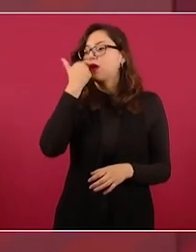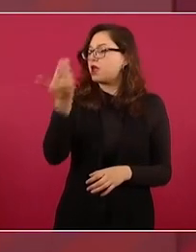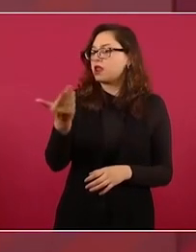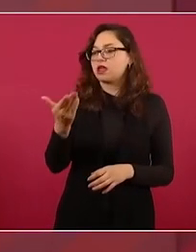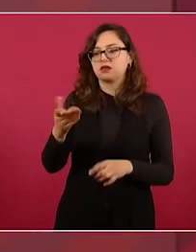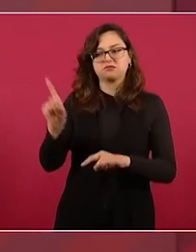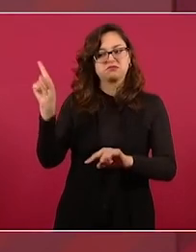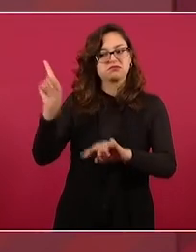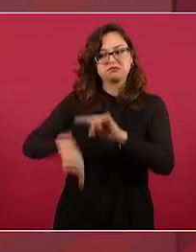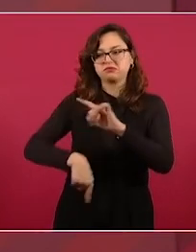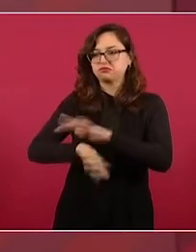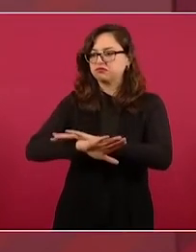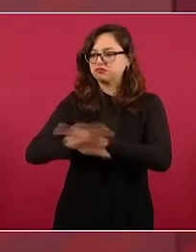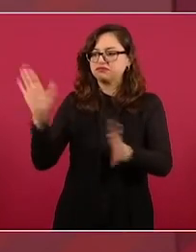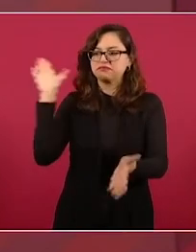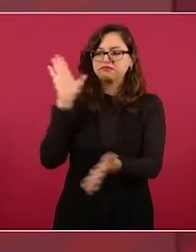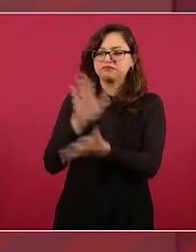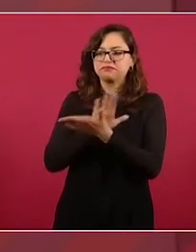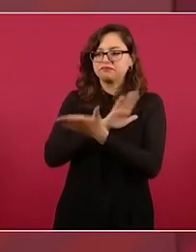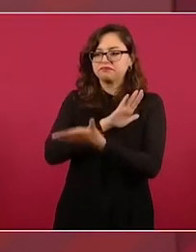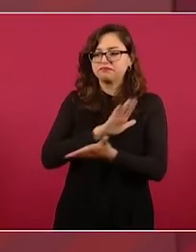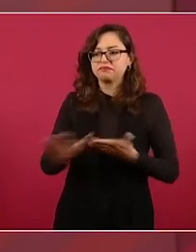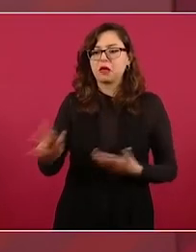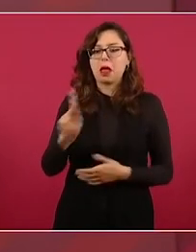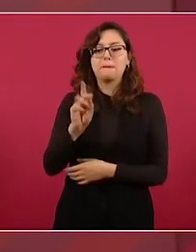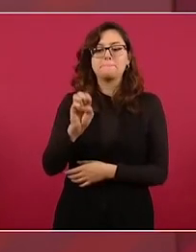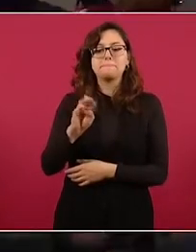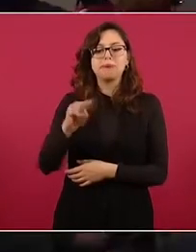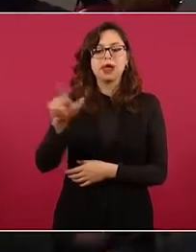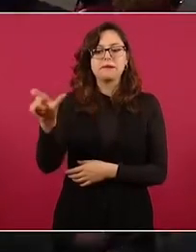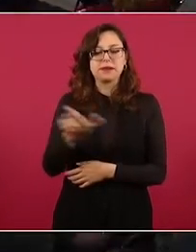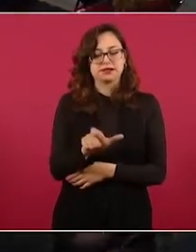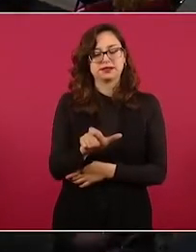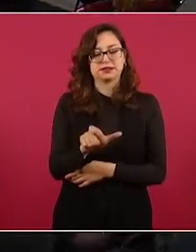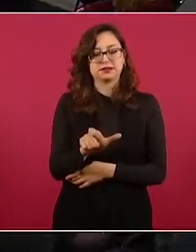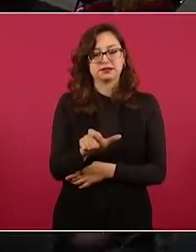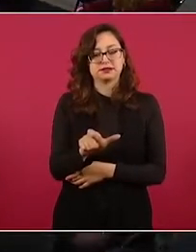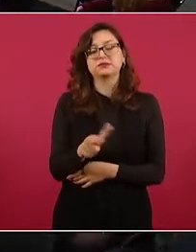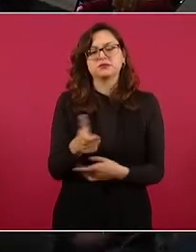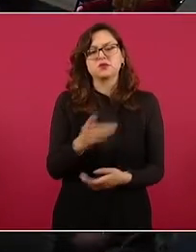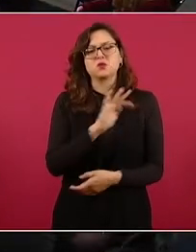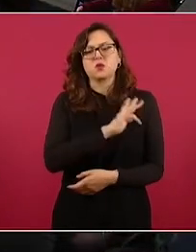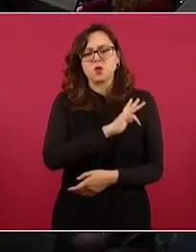probar, llevaban 14 años consecutivos